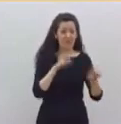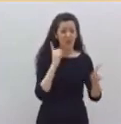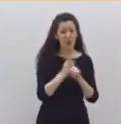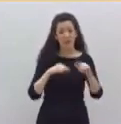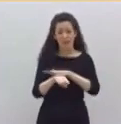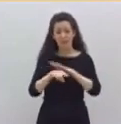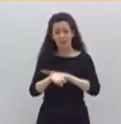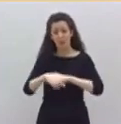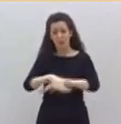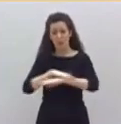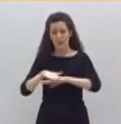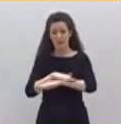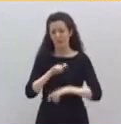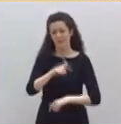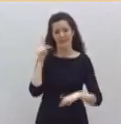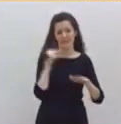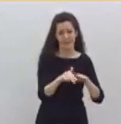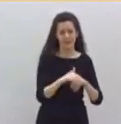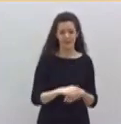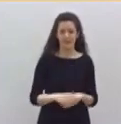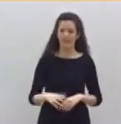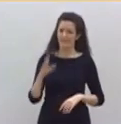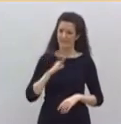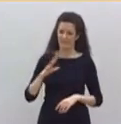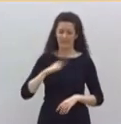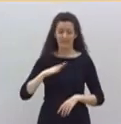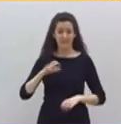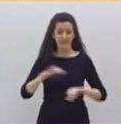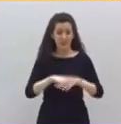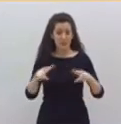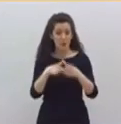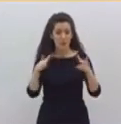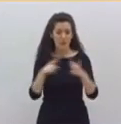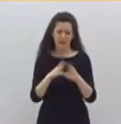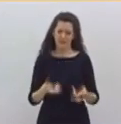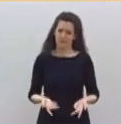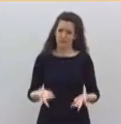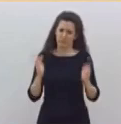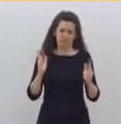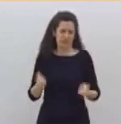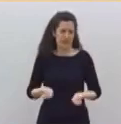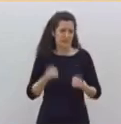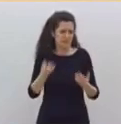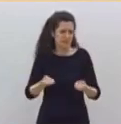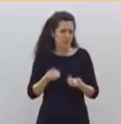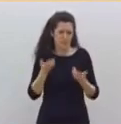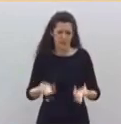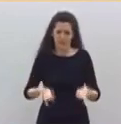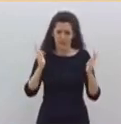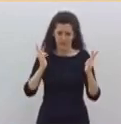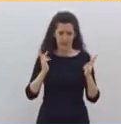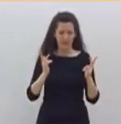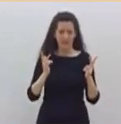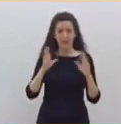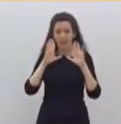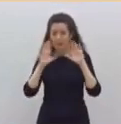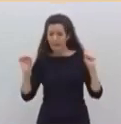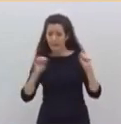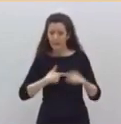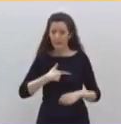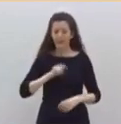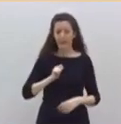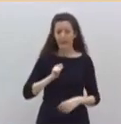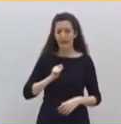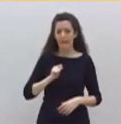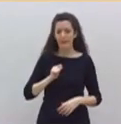coartar la libertad de los ciudadanos en las redes sociales. Y que no use ni la Fiscalía ni la Guardia Civil para estos propósitos. Demasiado sufrió este